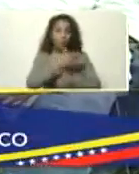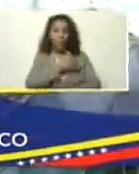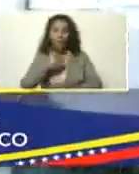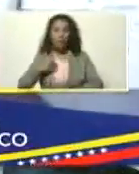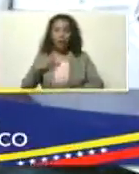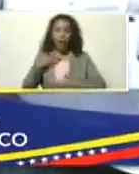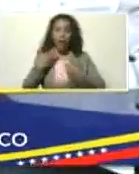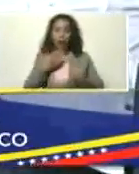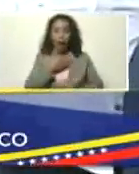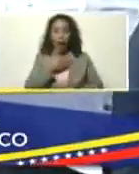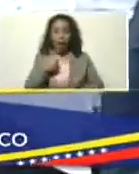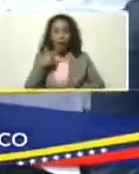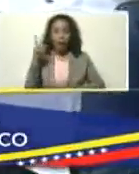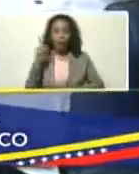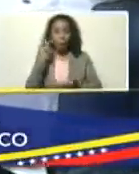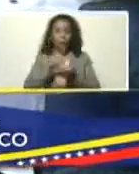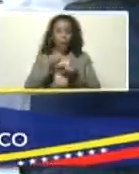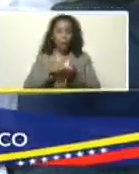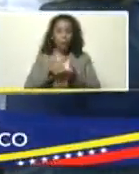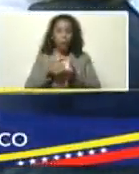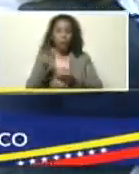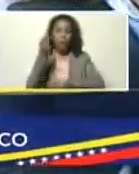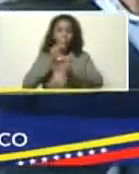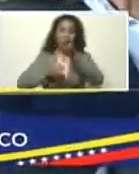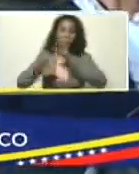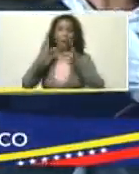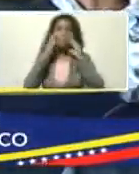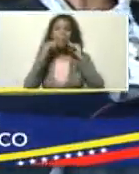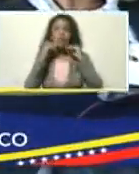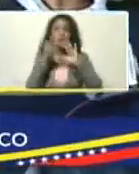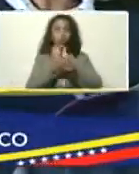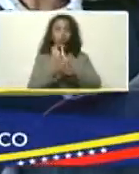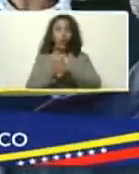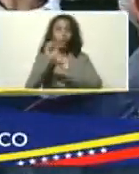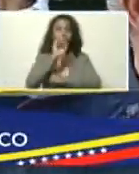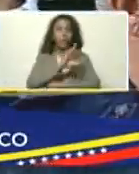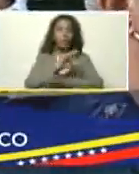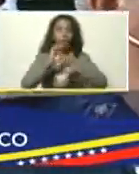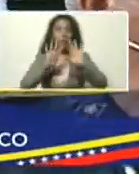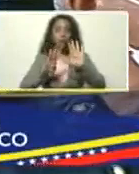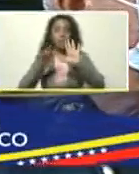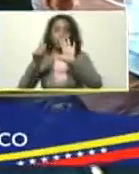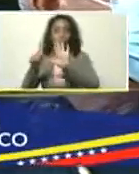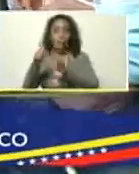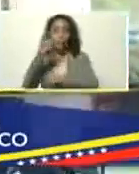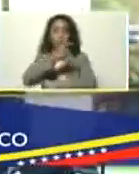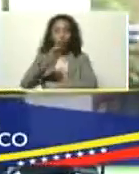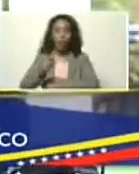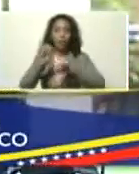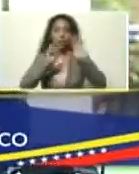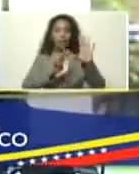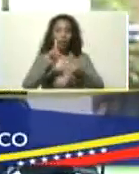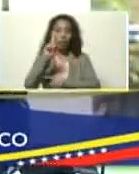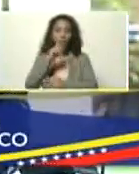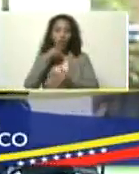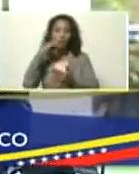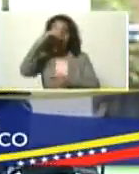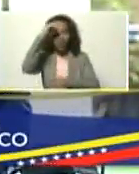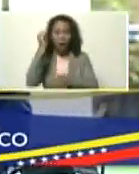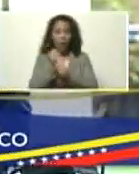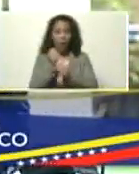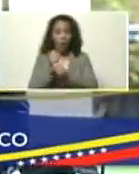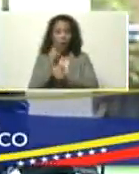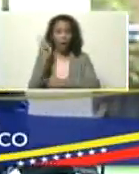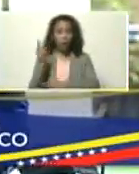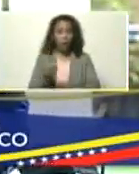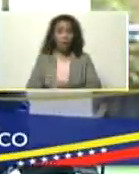participar y darnos sus experiencias. De estas 396 personas, se presentaron 71 trabajos. Es muy